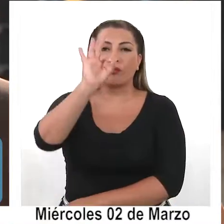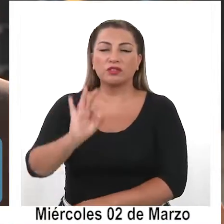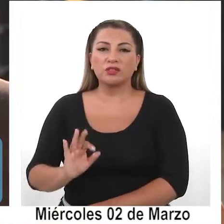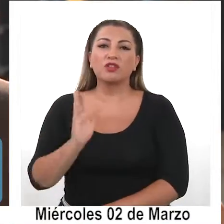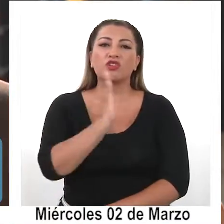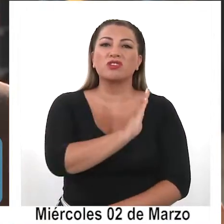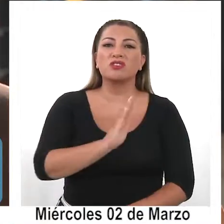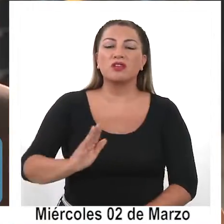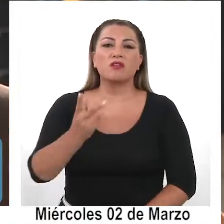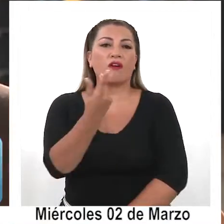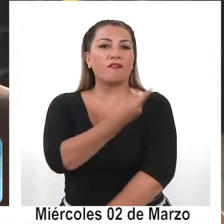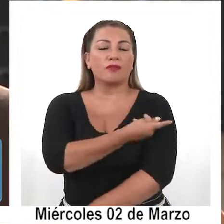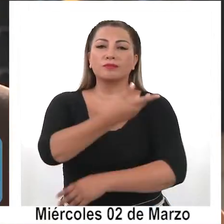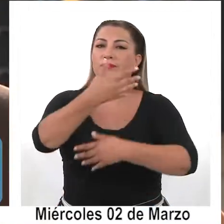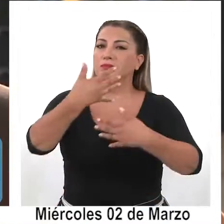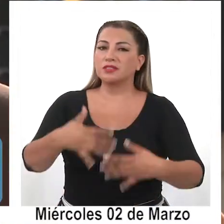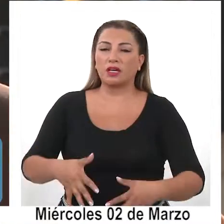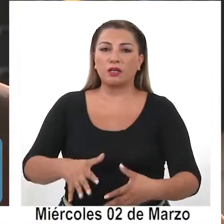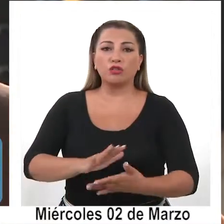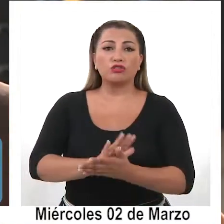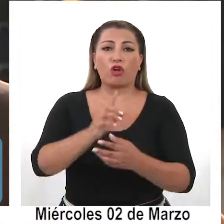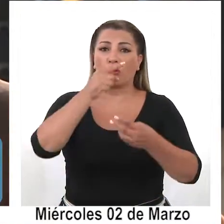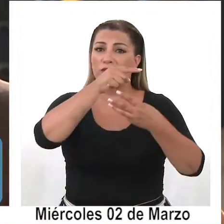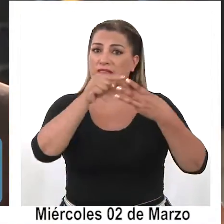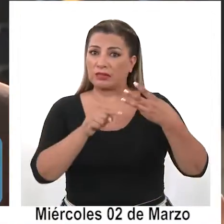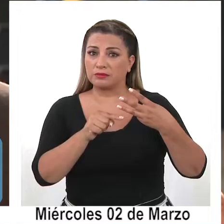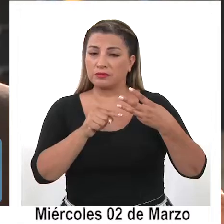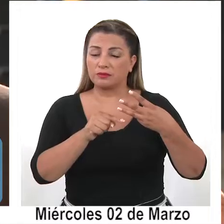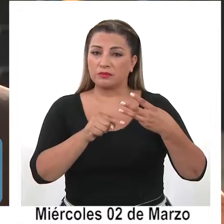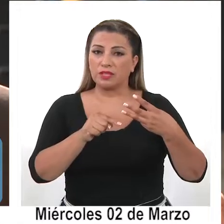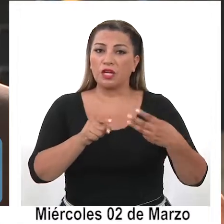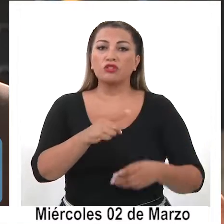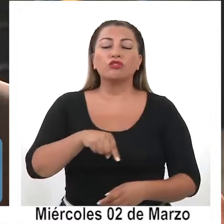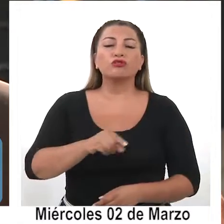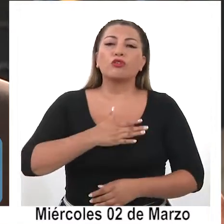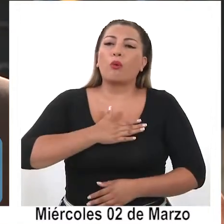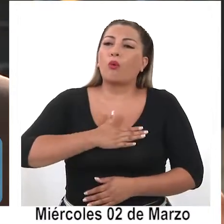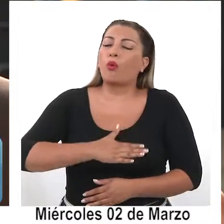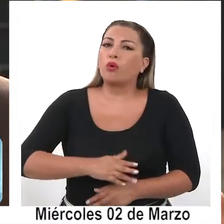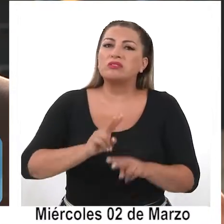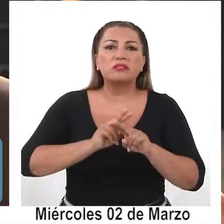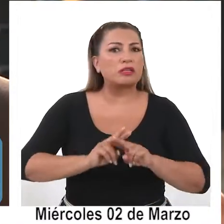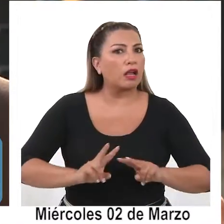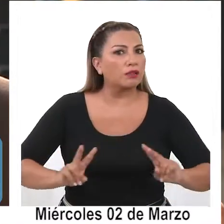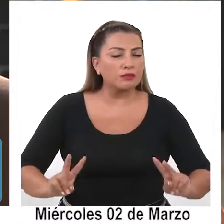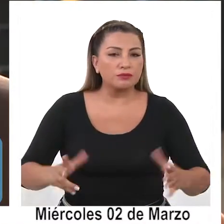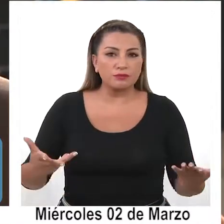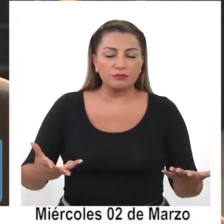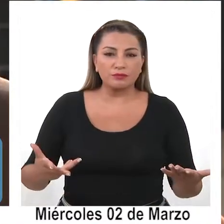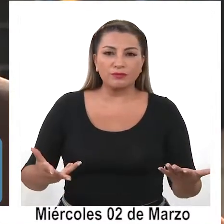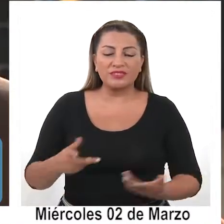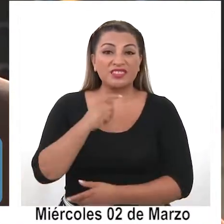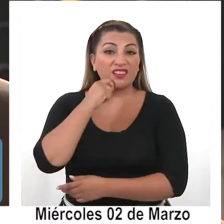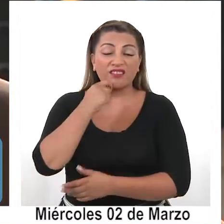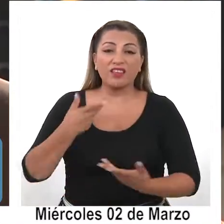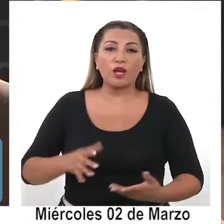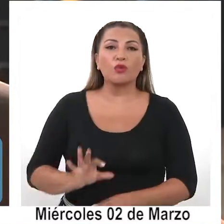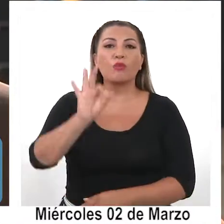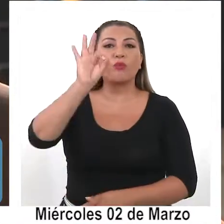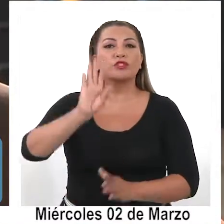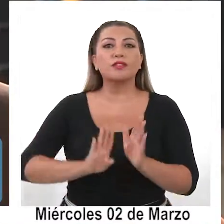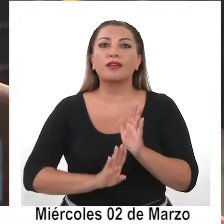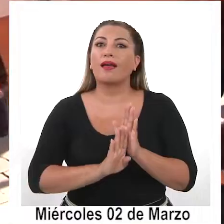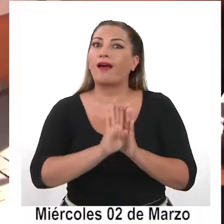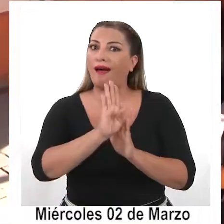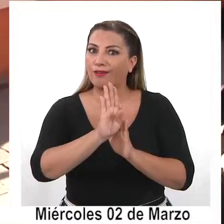de niños vacunados con todas las dosis. Eso nos da una tremenda tranquilidad porque quiere decir que estamos con un porcentaje